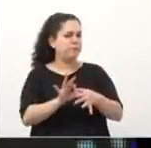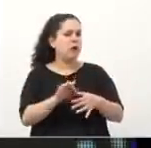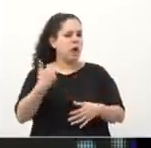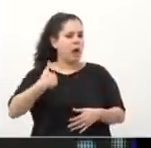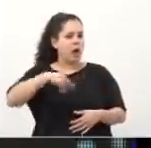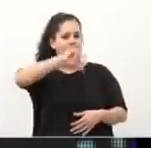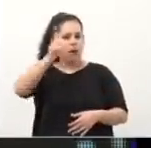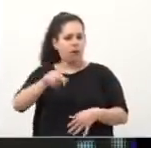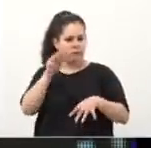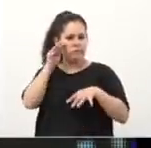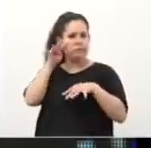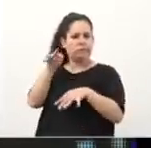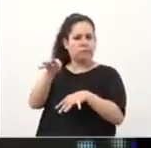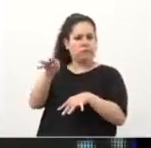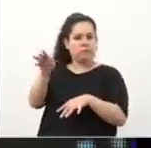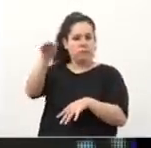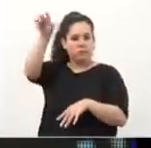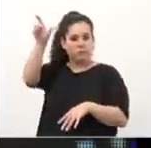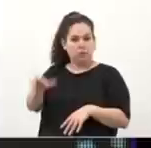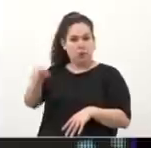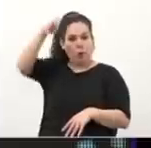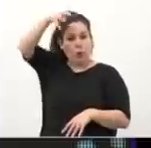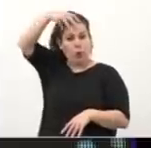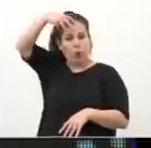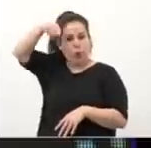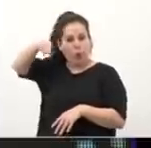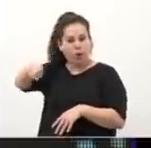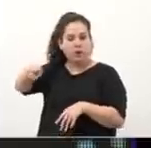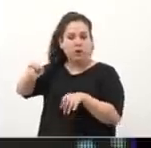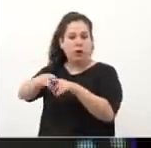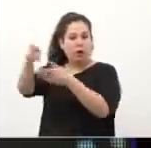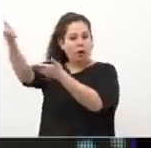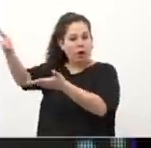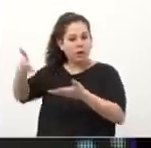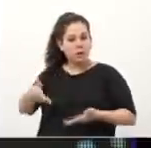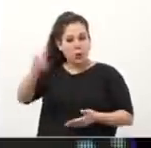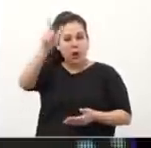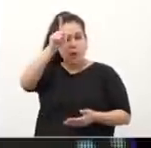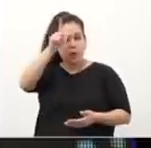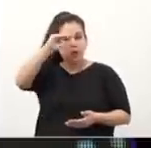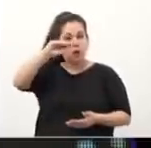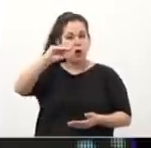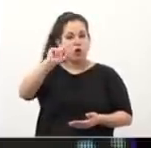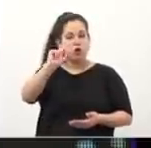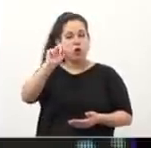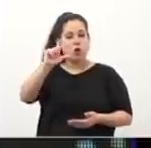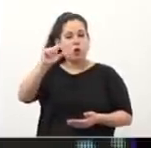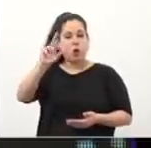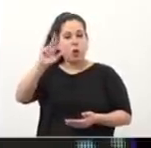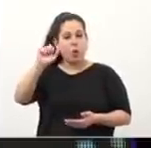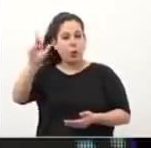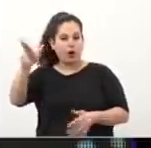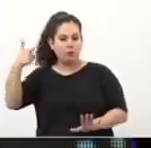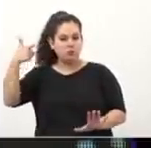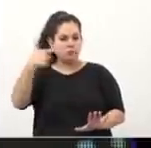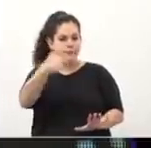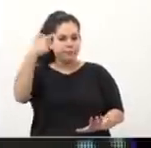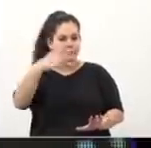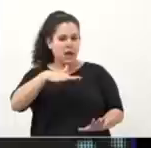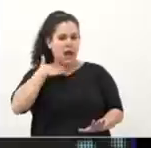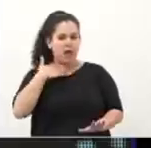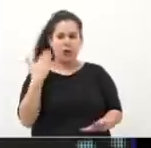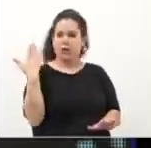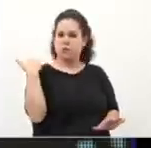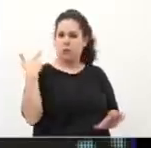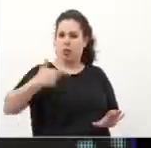como Patricia Burrich recibía con honores en la Casa Rosada al policía Chocobar que asesinó por la espalda un pibe en la boca. Un hecho terrible.